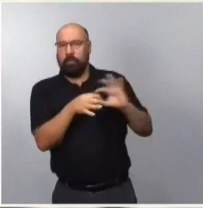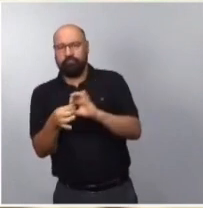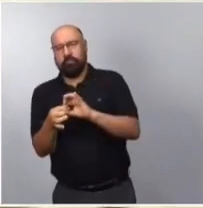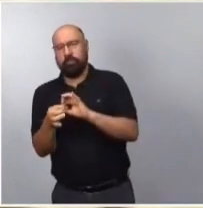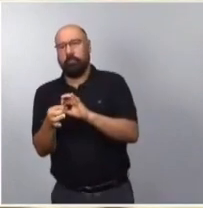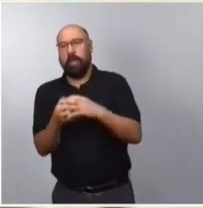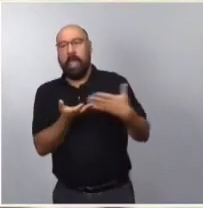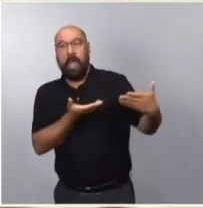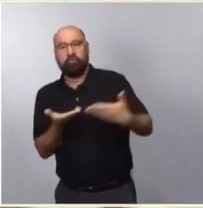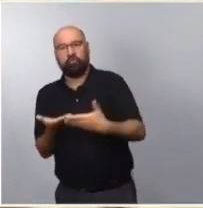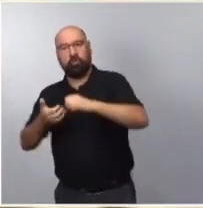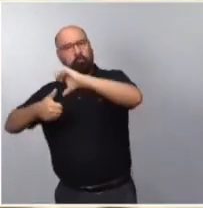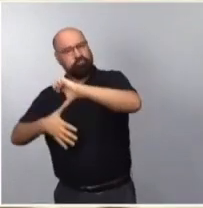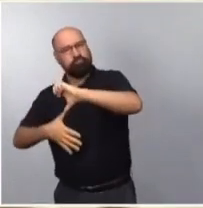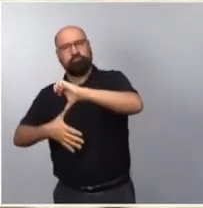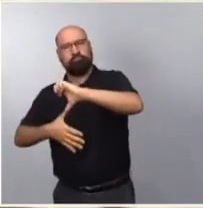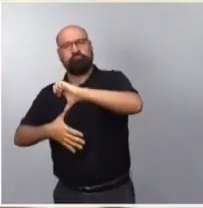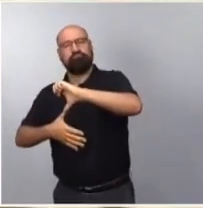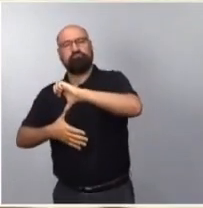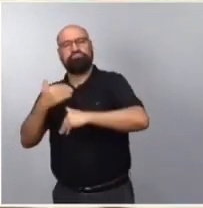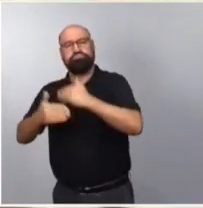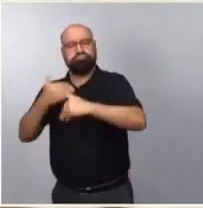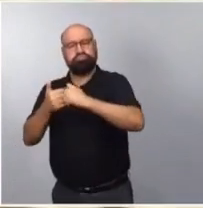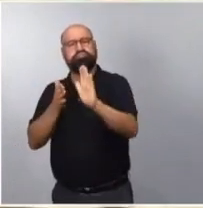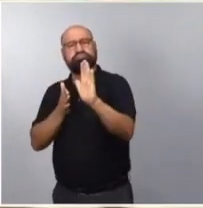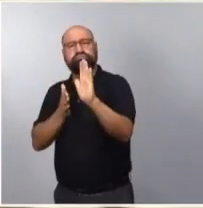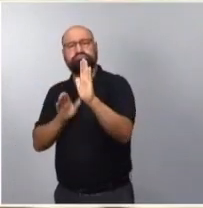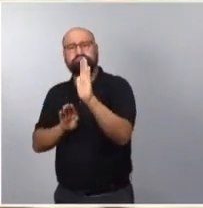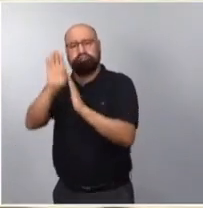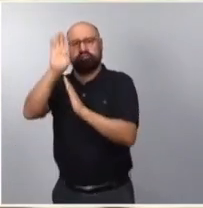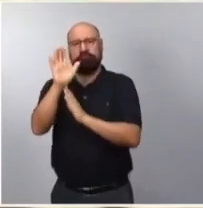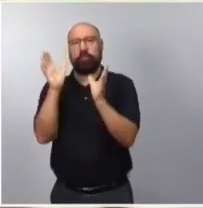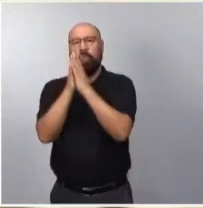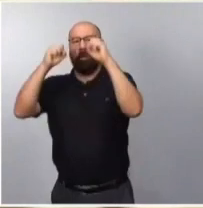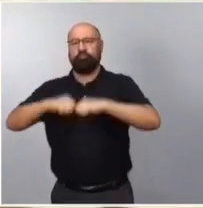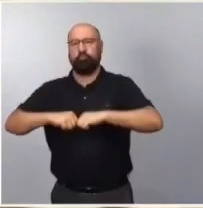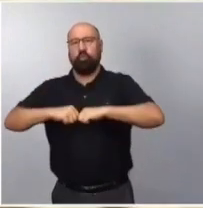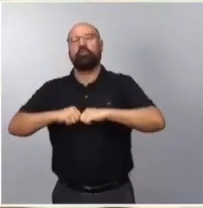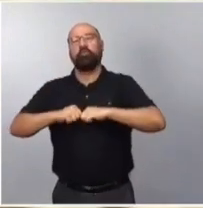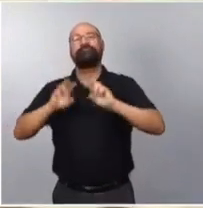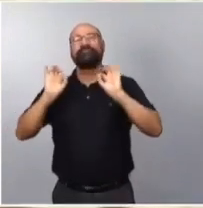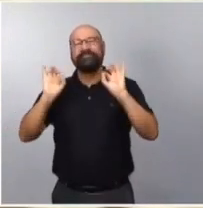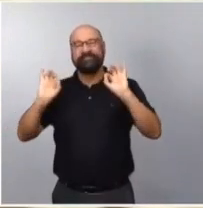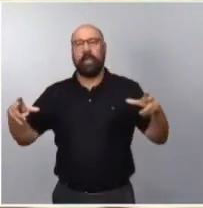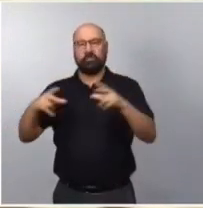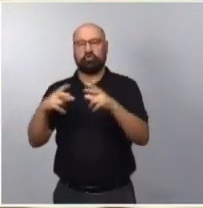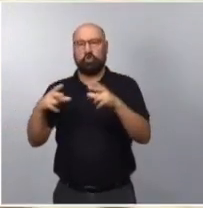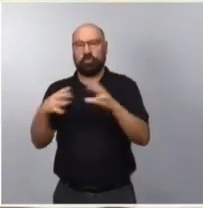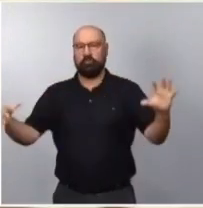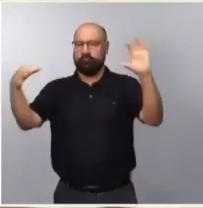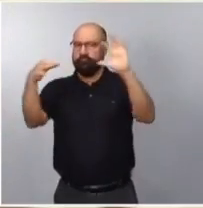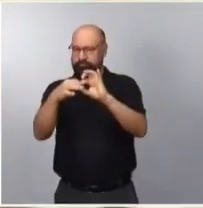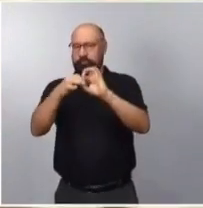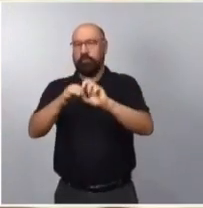también la implementación del acuerdo de modernización de asociación que tiene nuestro país con la Unión Europea,